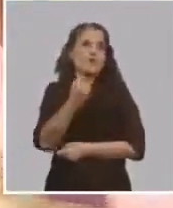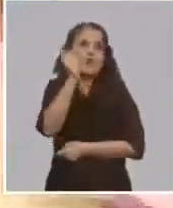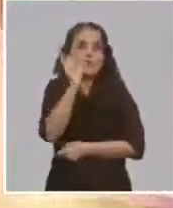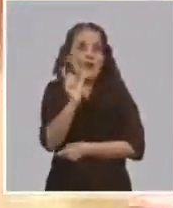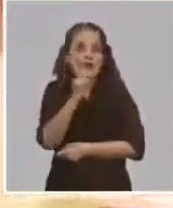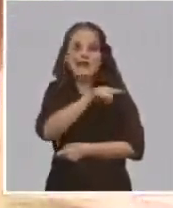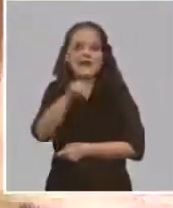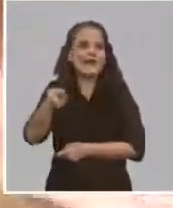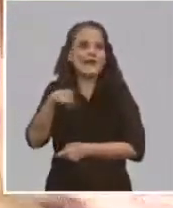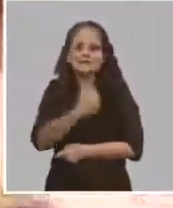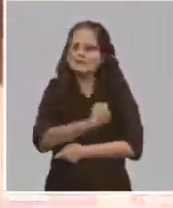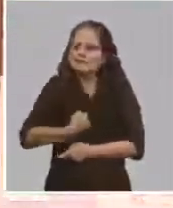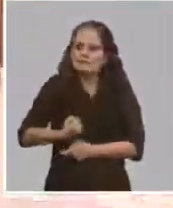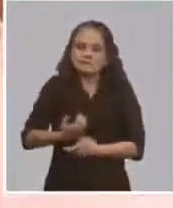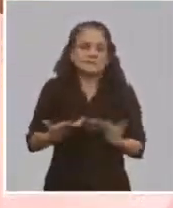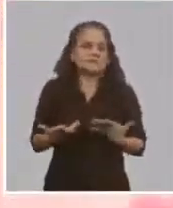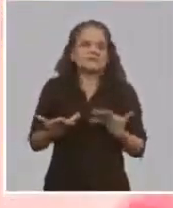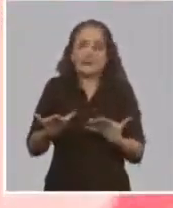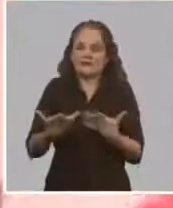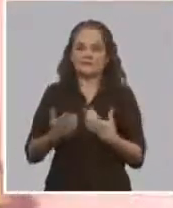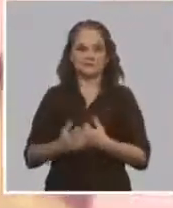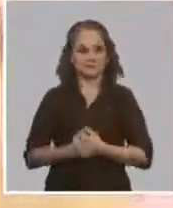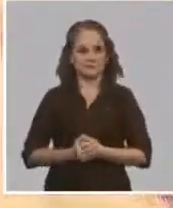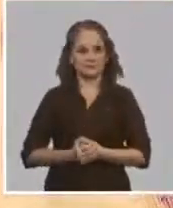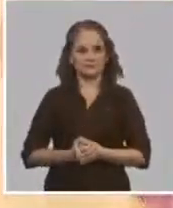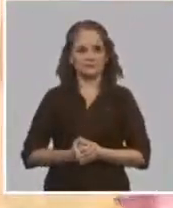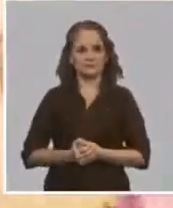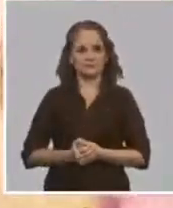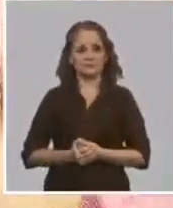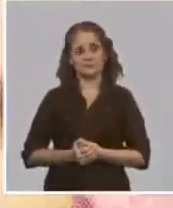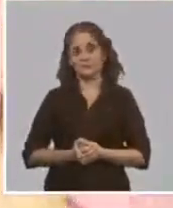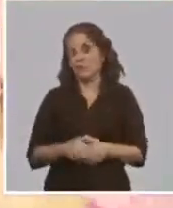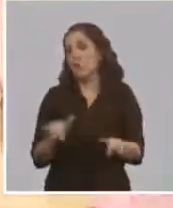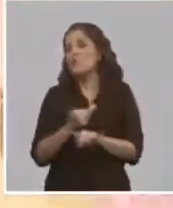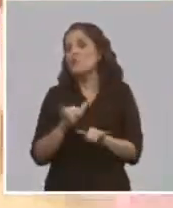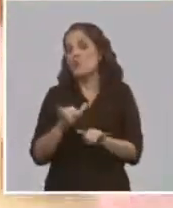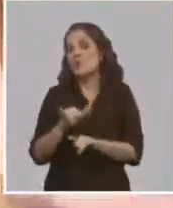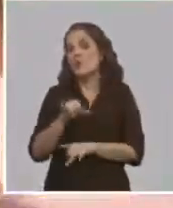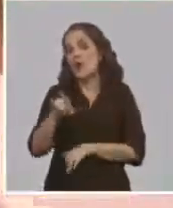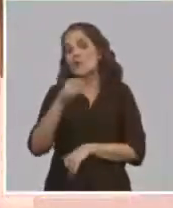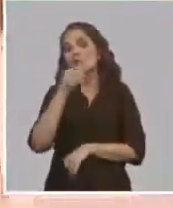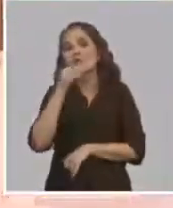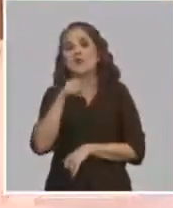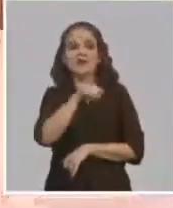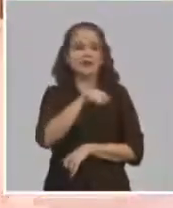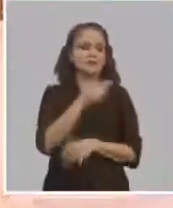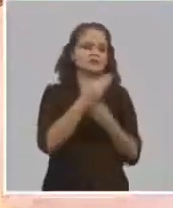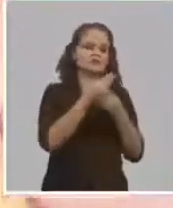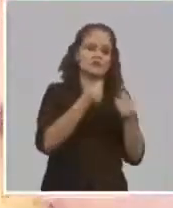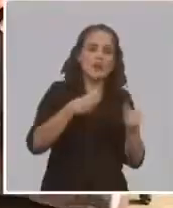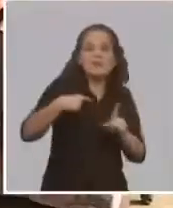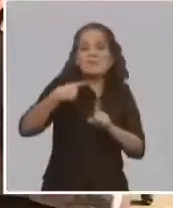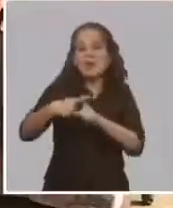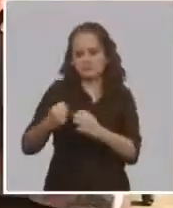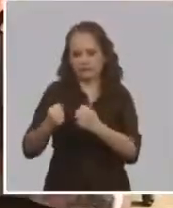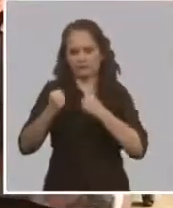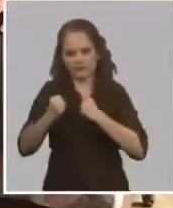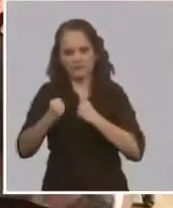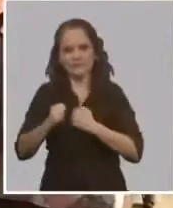negación y sacrificio. Si no, podría decirte, como dijera, que suave en la forma y firme en el propósito.